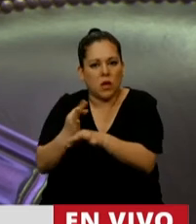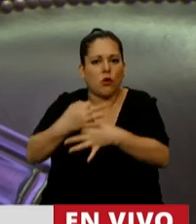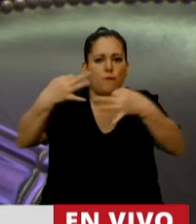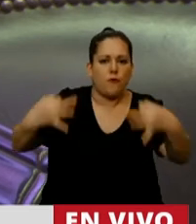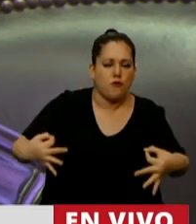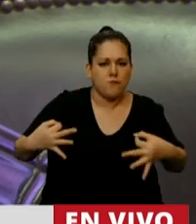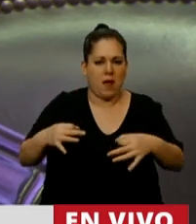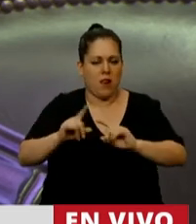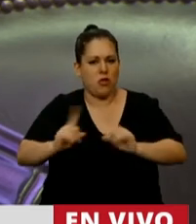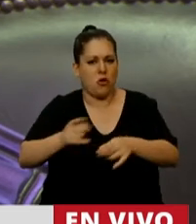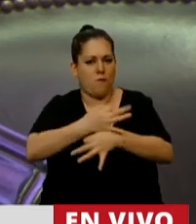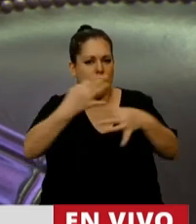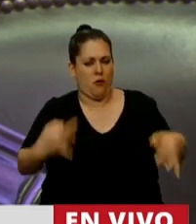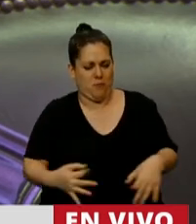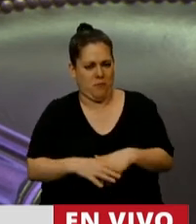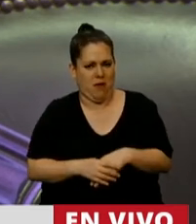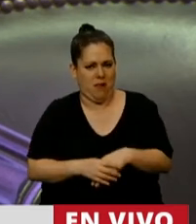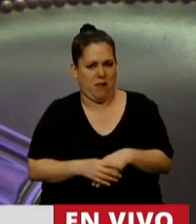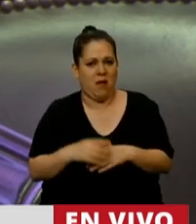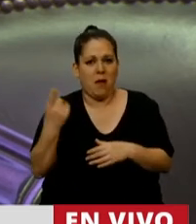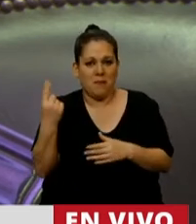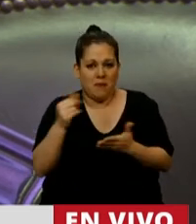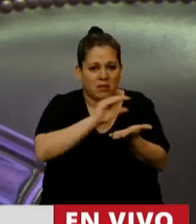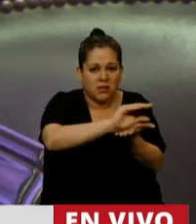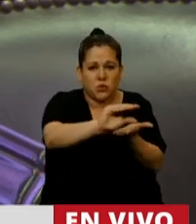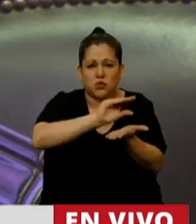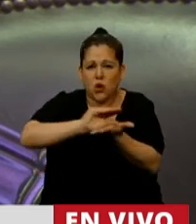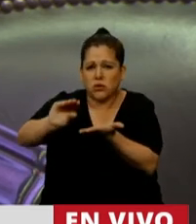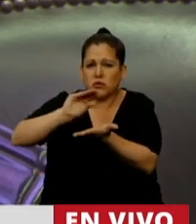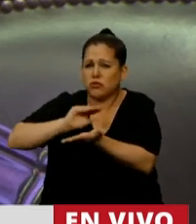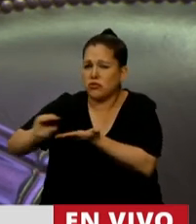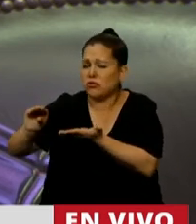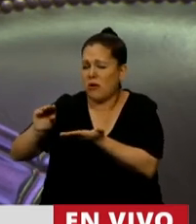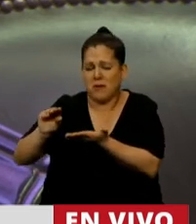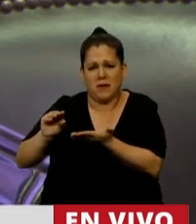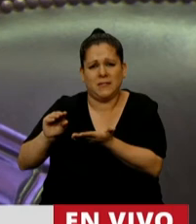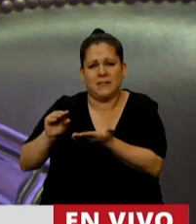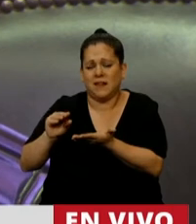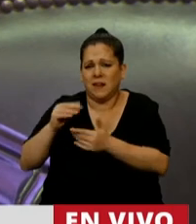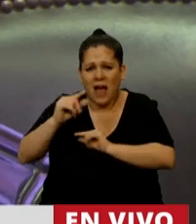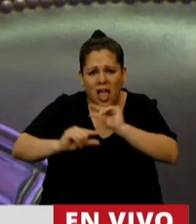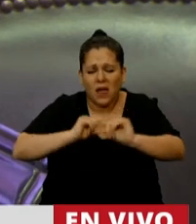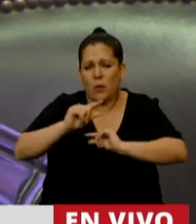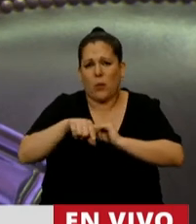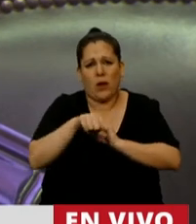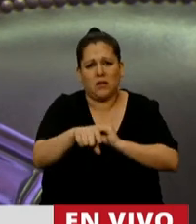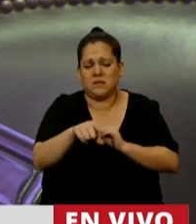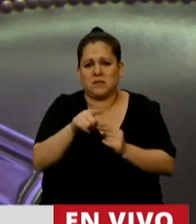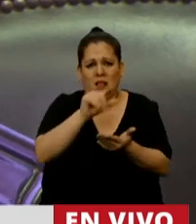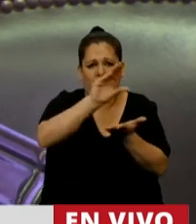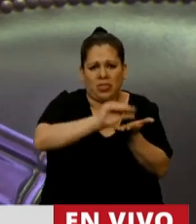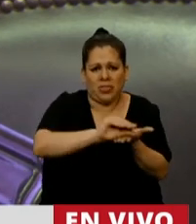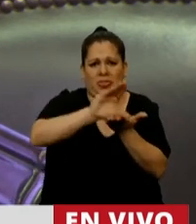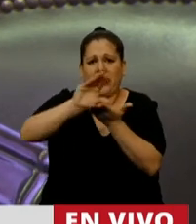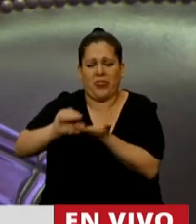formal. Y cada vez esta distribución se profundiza, la distribución discrecional